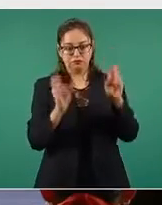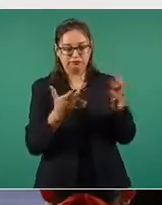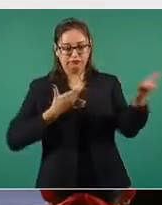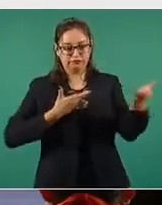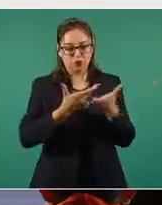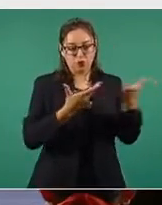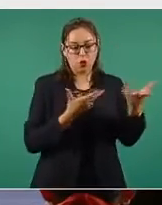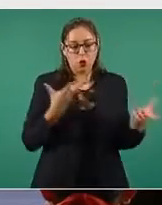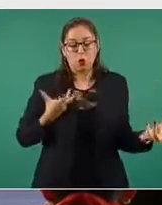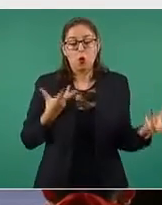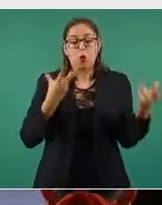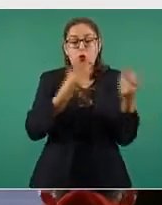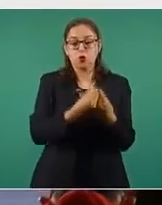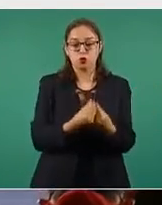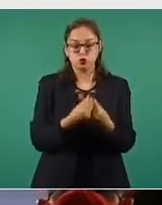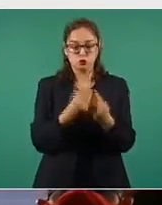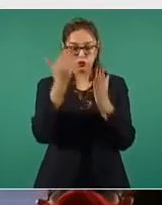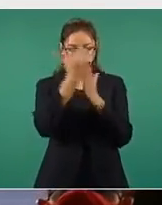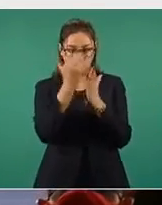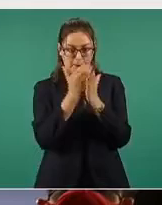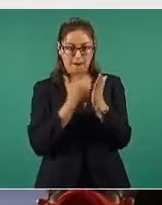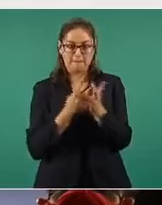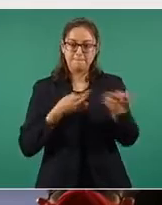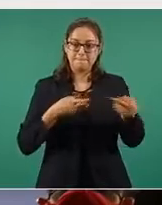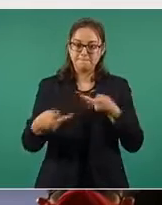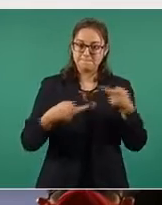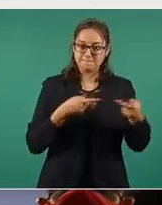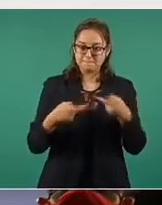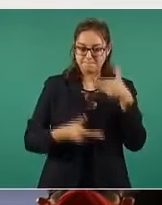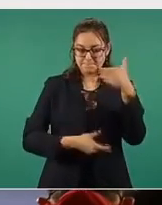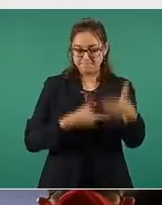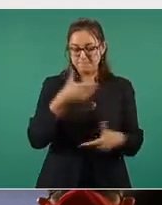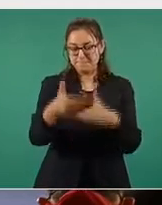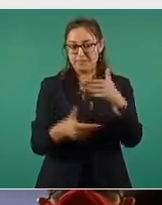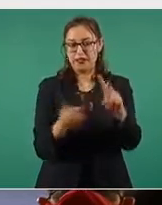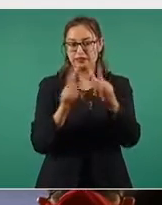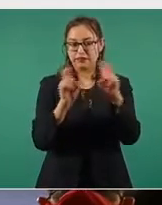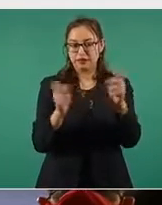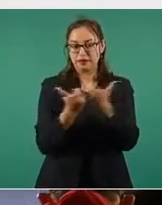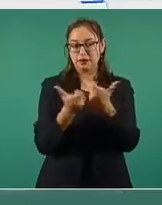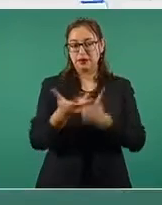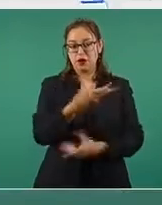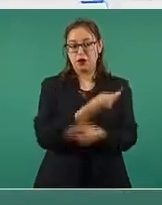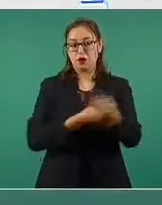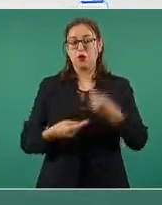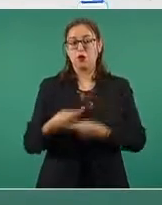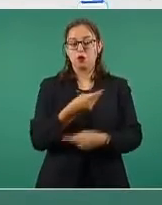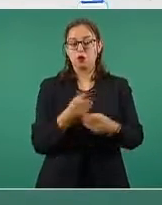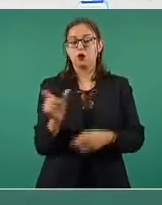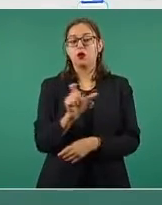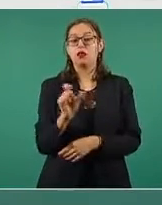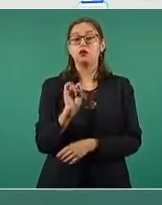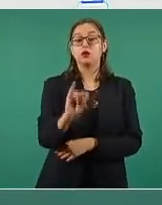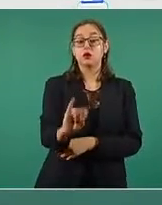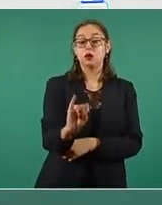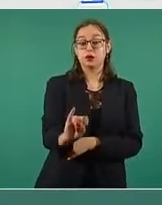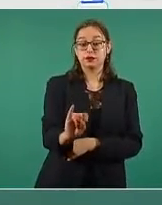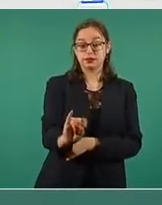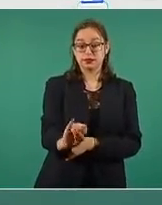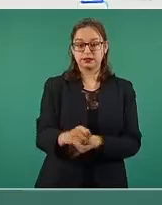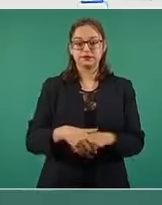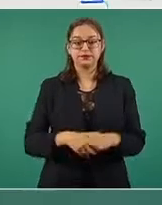común y avanzar prioridades mutuas en materia económica. va a ser el día jueves. Uno de los contenidos principales, hay